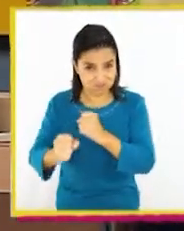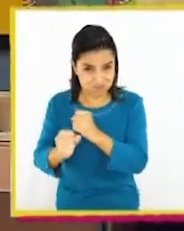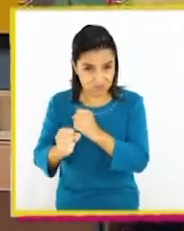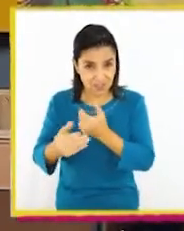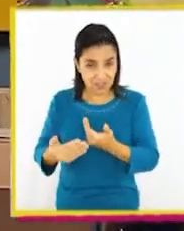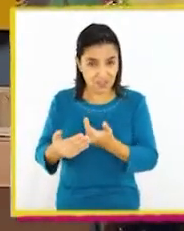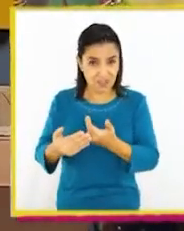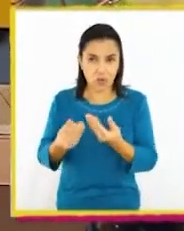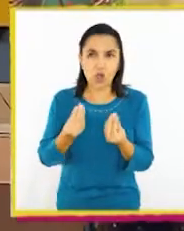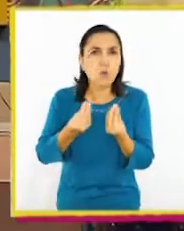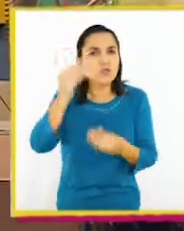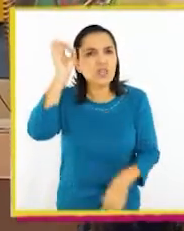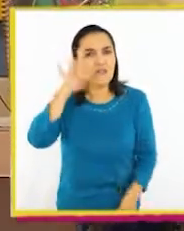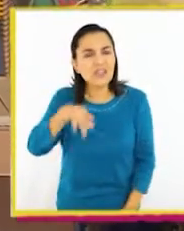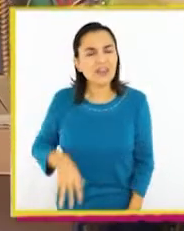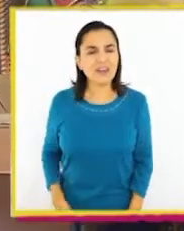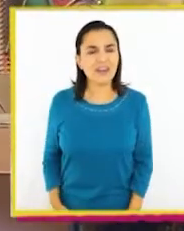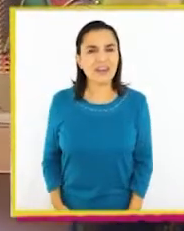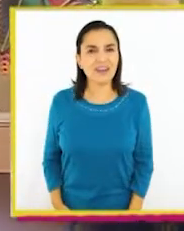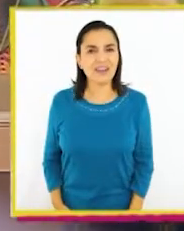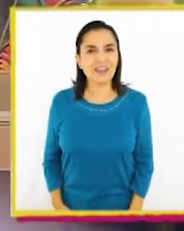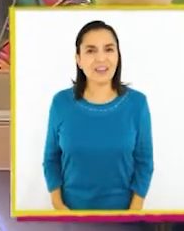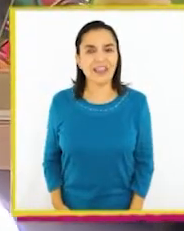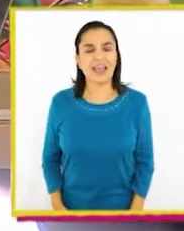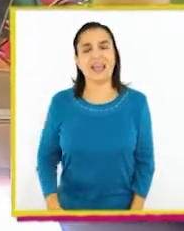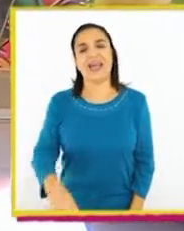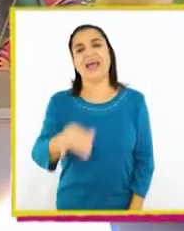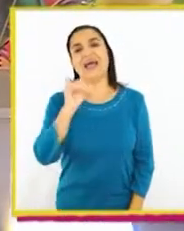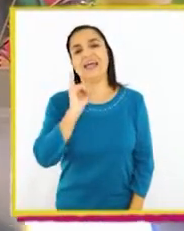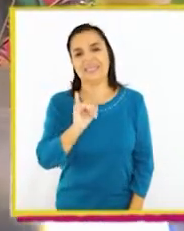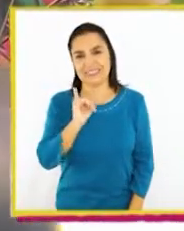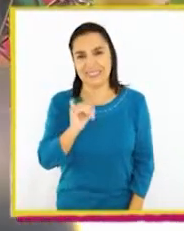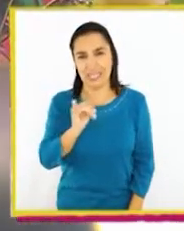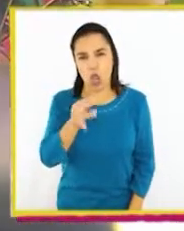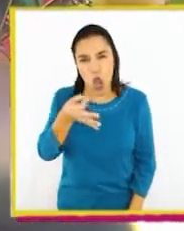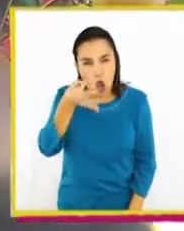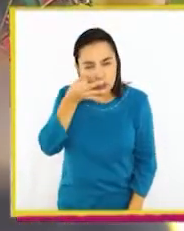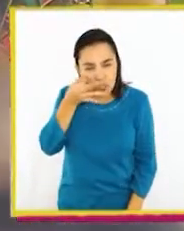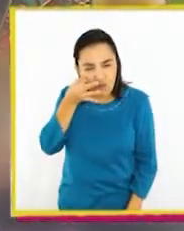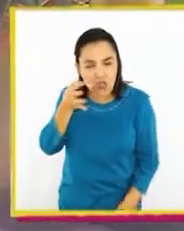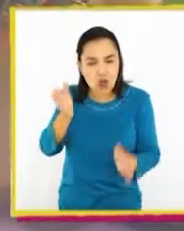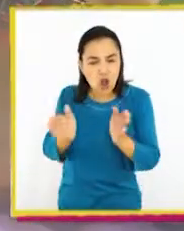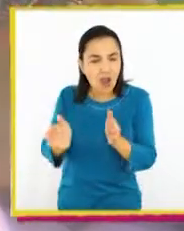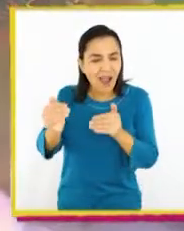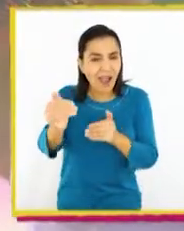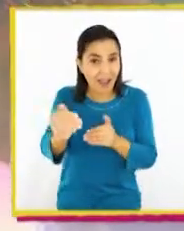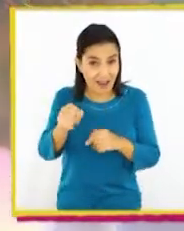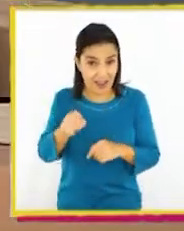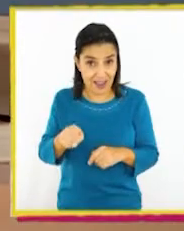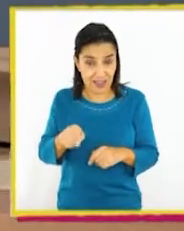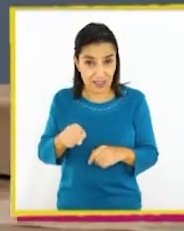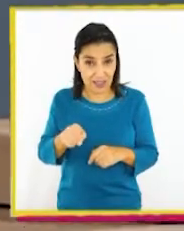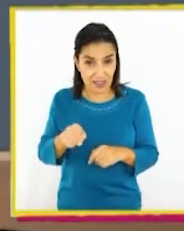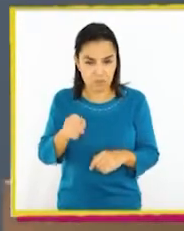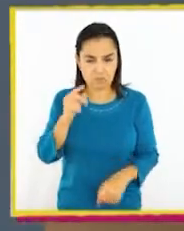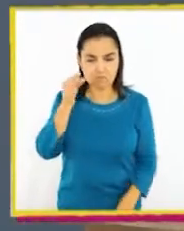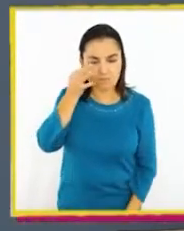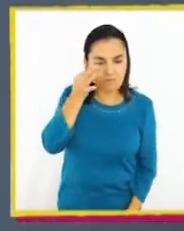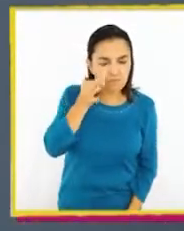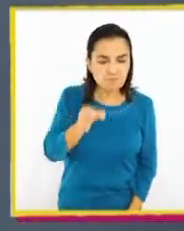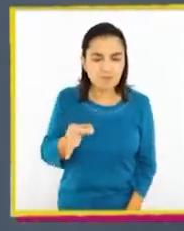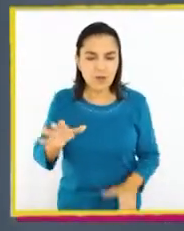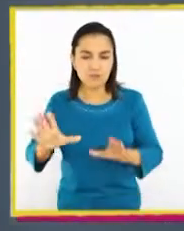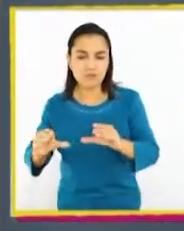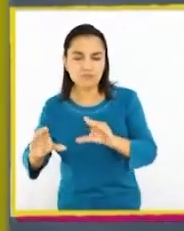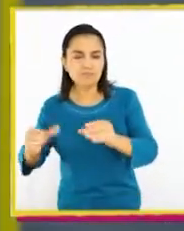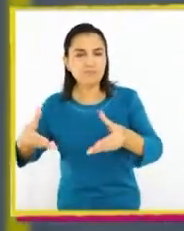¿Cómo podemos averiguarlo? Por supuesto. Observando la caja. Al explorarla,